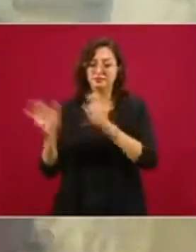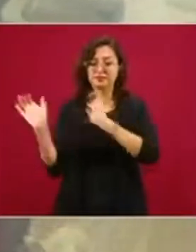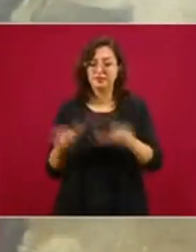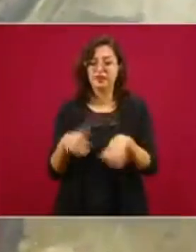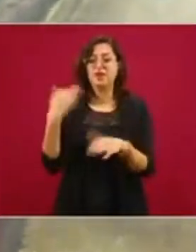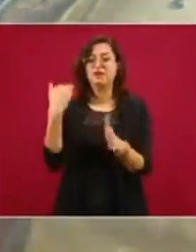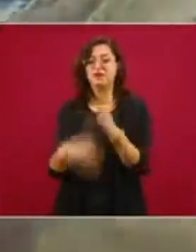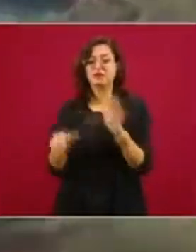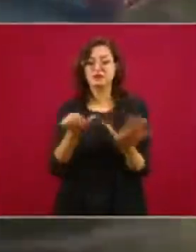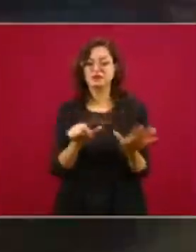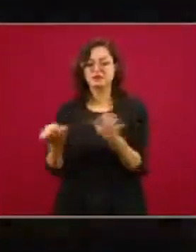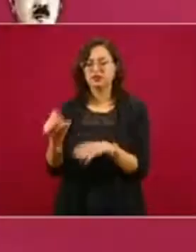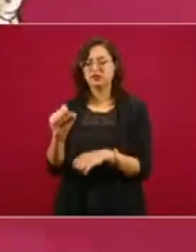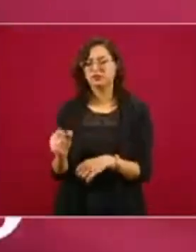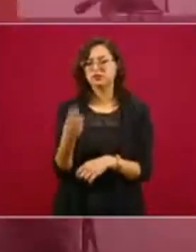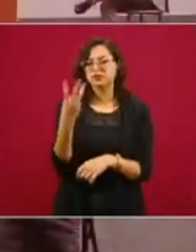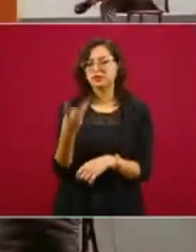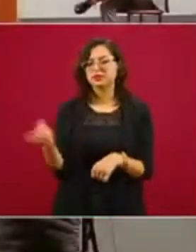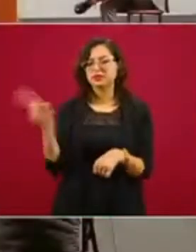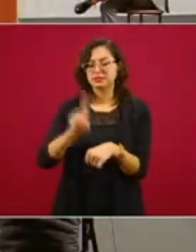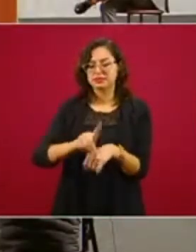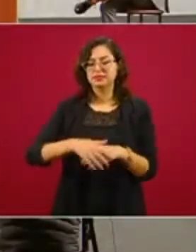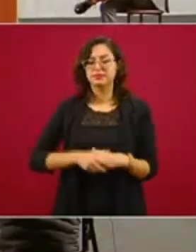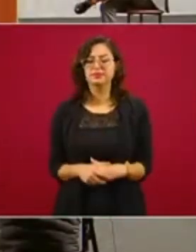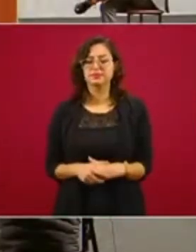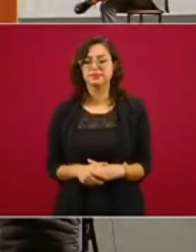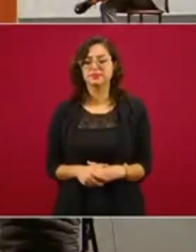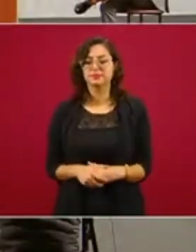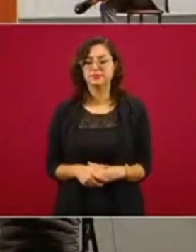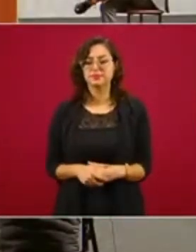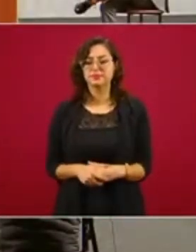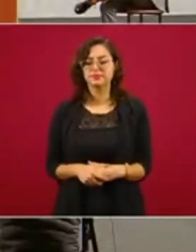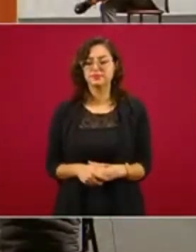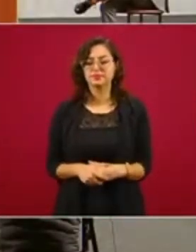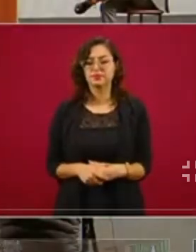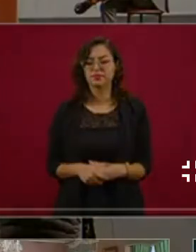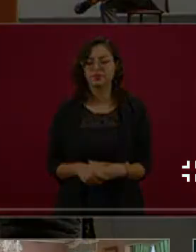días de construcción. Gobierno de México